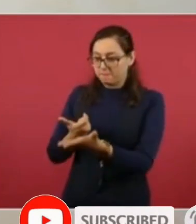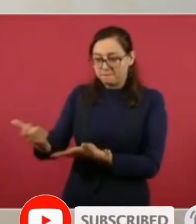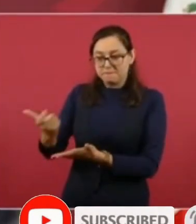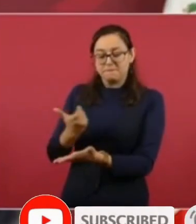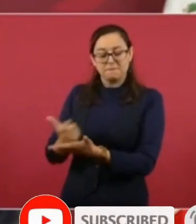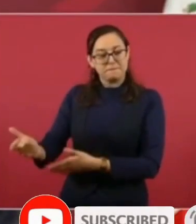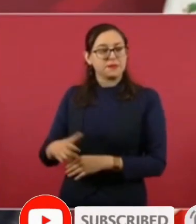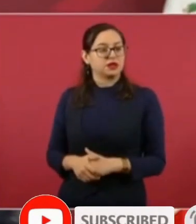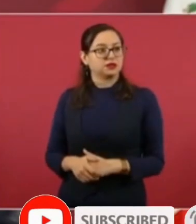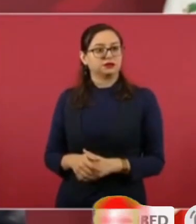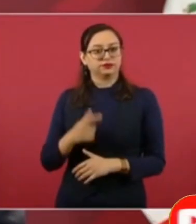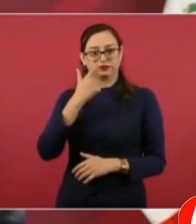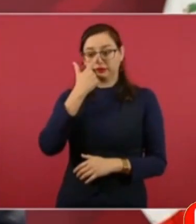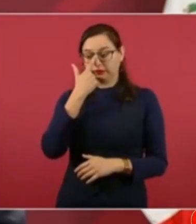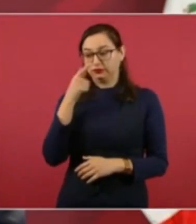aplicar en